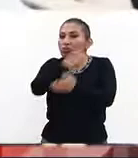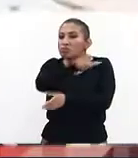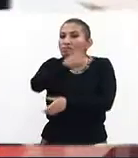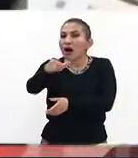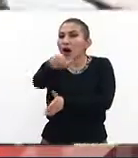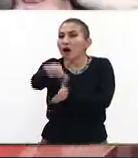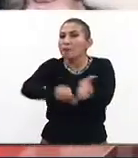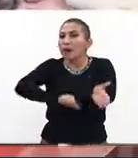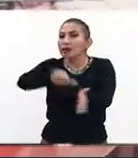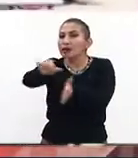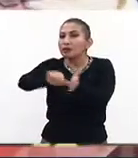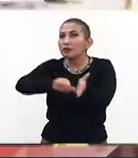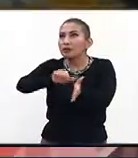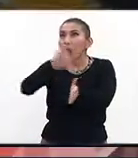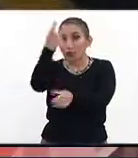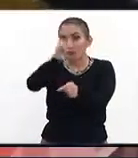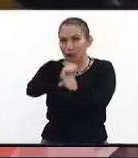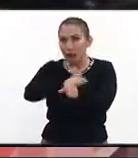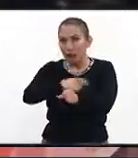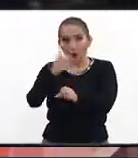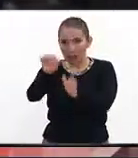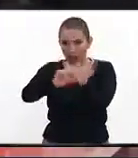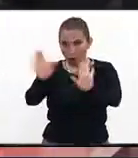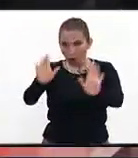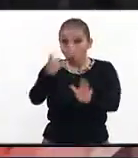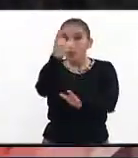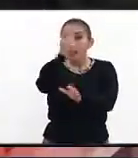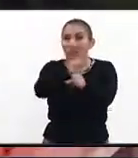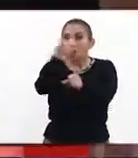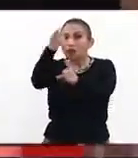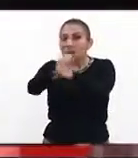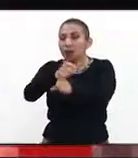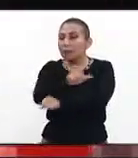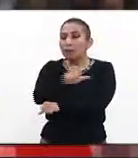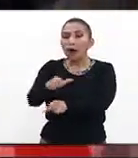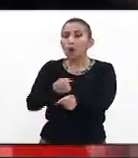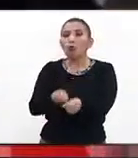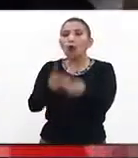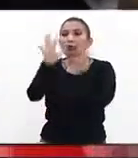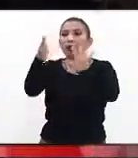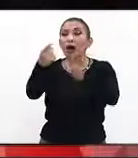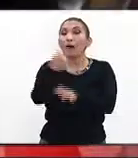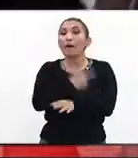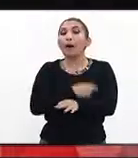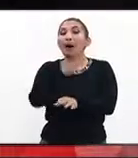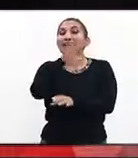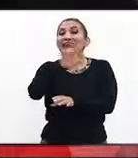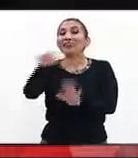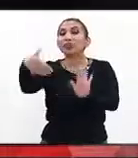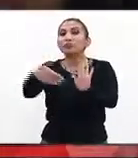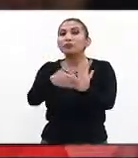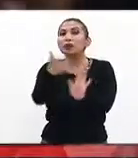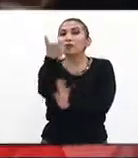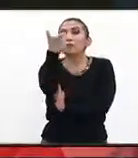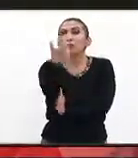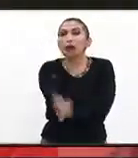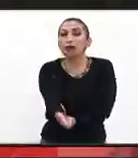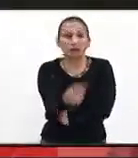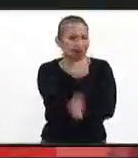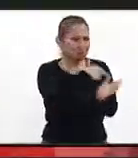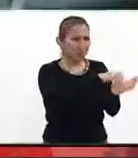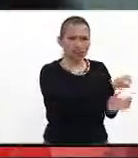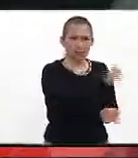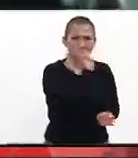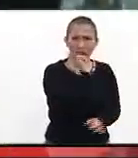va a estar cobrando a la semana, ni siquiera mensual, a la semana el Gullit Peña, será alrededor de medio millón de pesos, contra mil